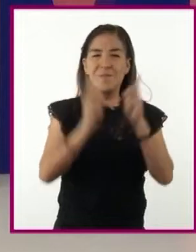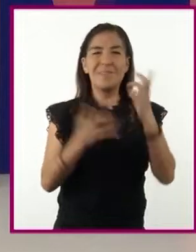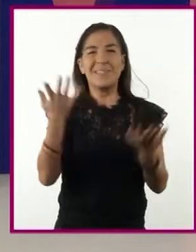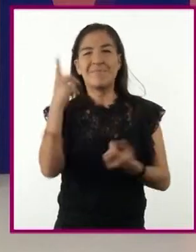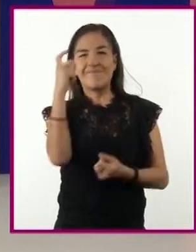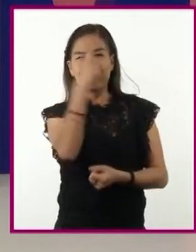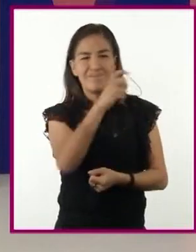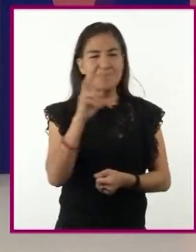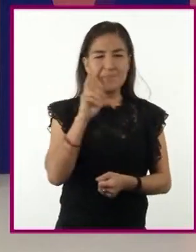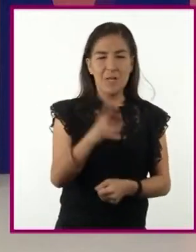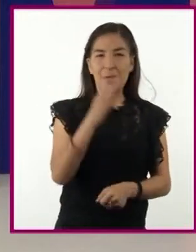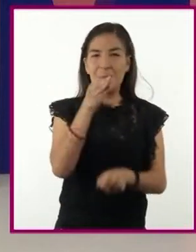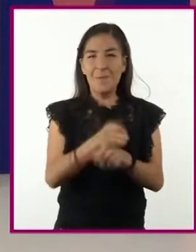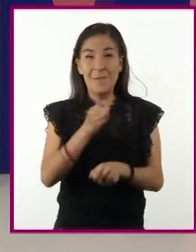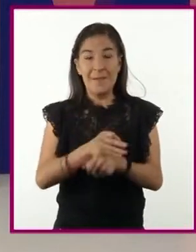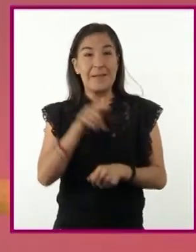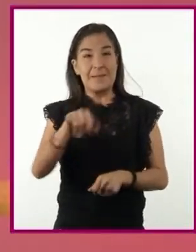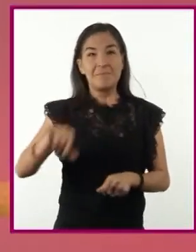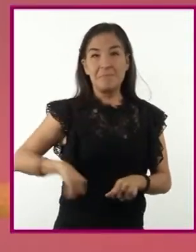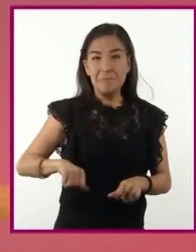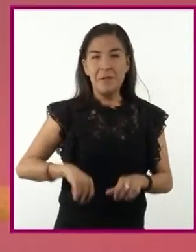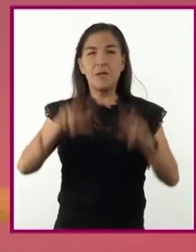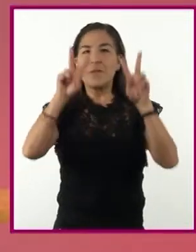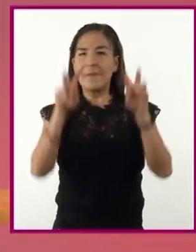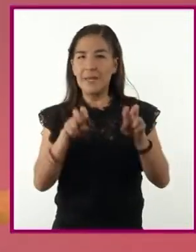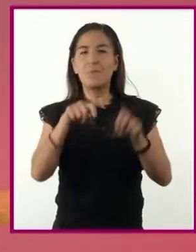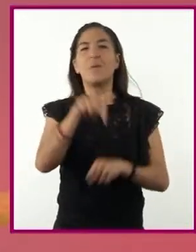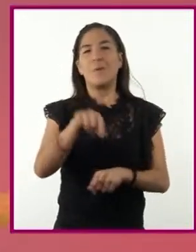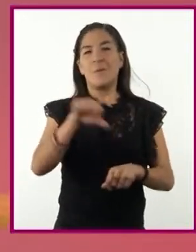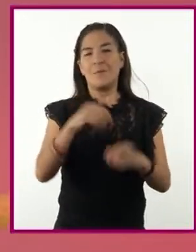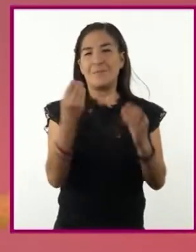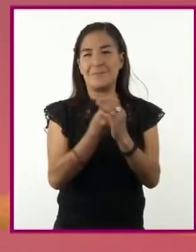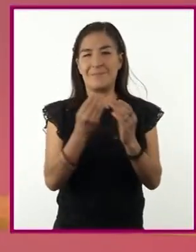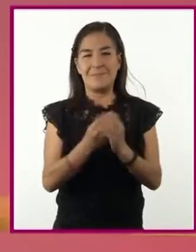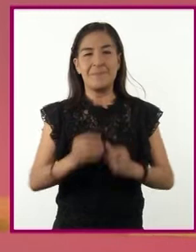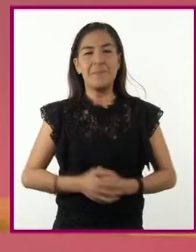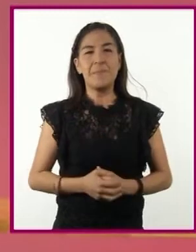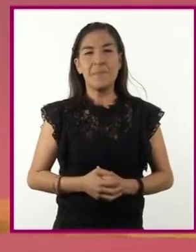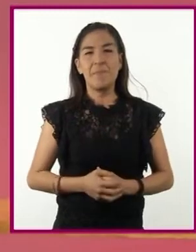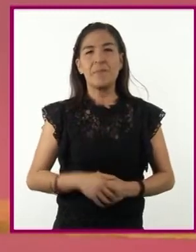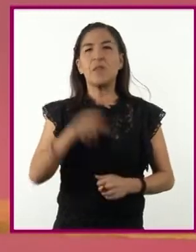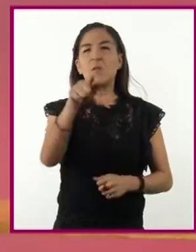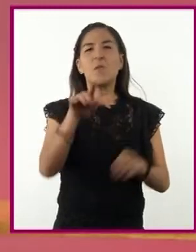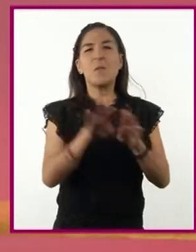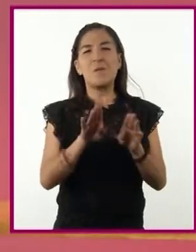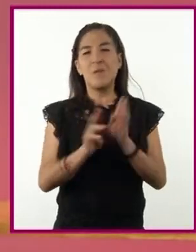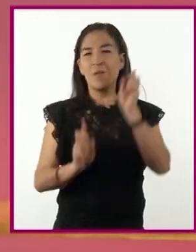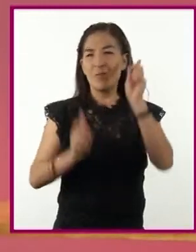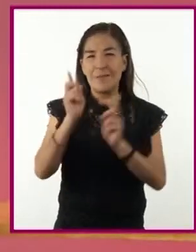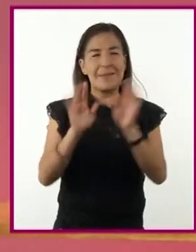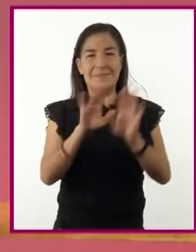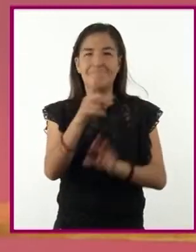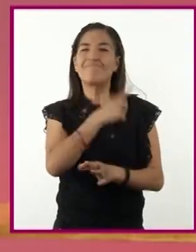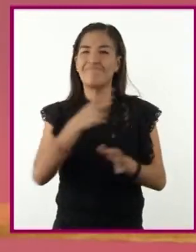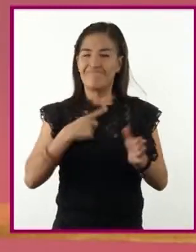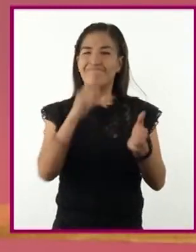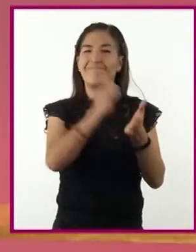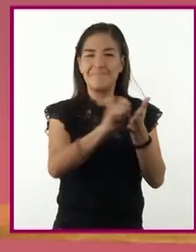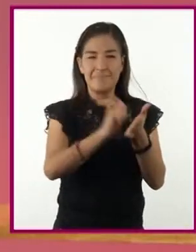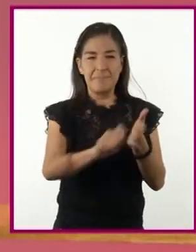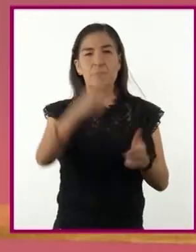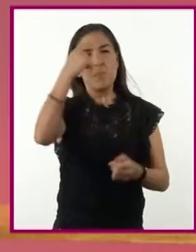inquietudes o dificultades que vayan surgiendo durante el desarrollo. No se permitan quedarse con ellas. Y para